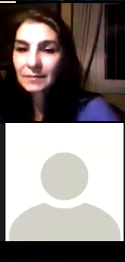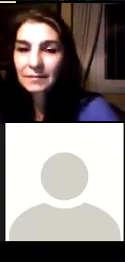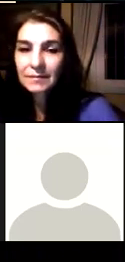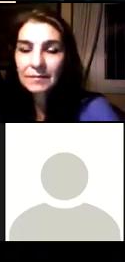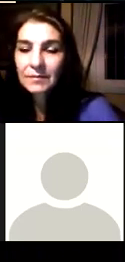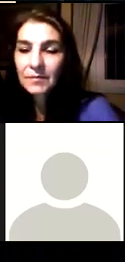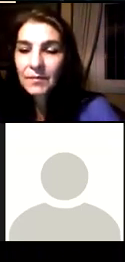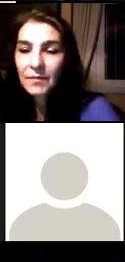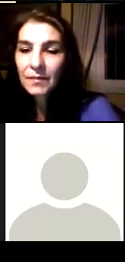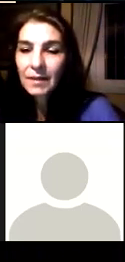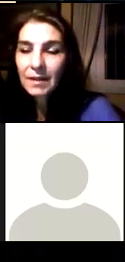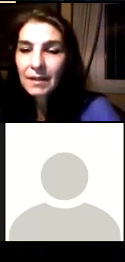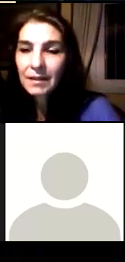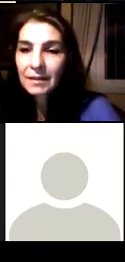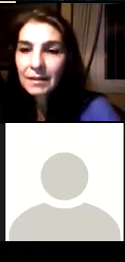Santiago ¿estás por ahí?